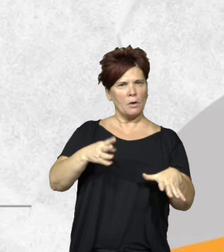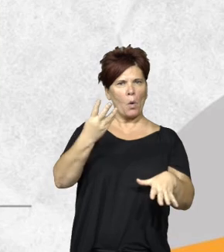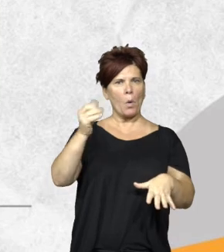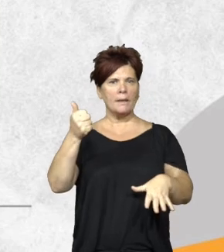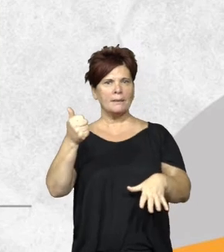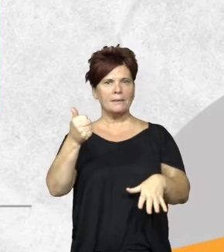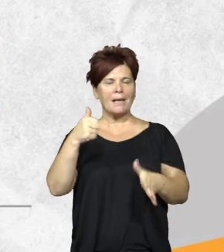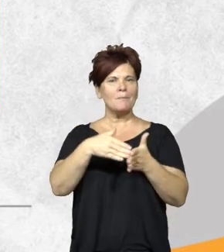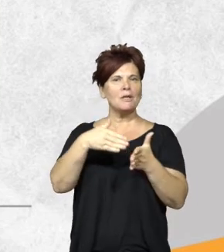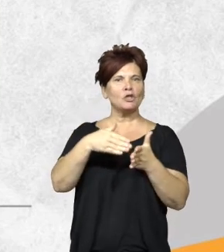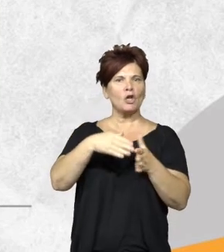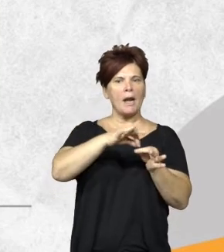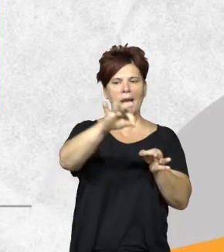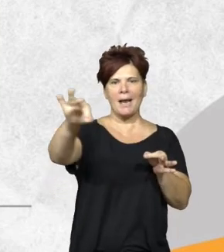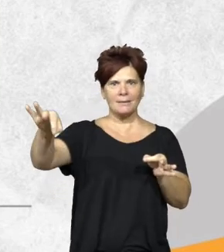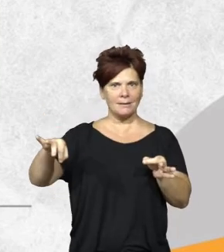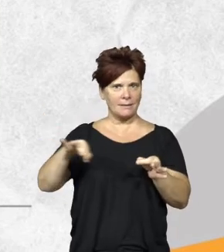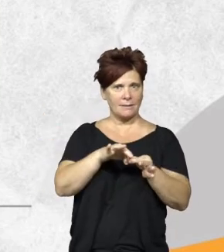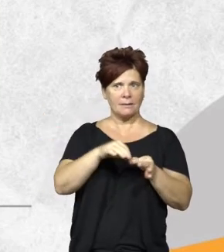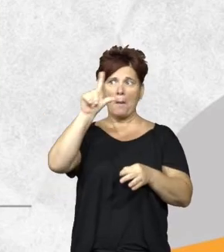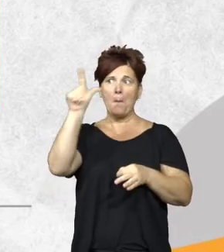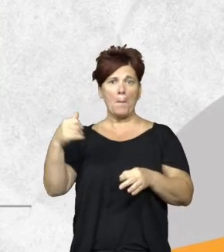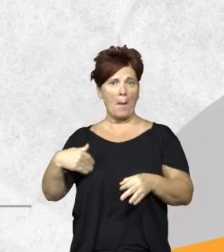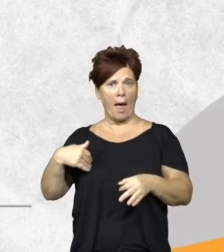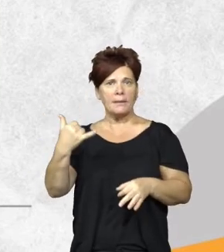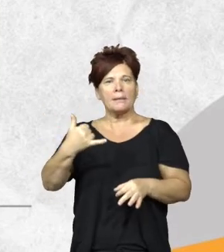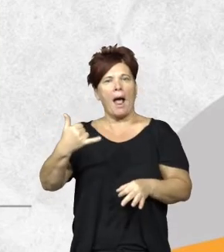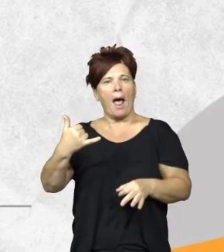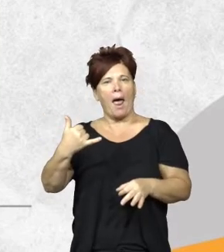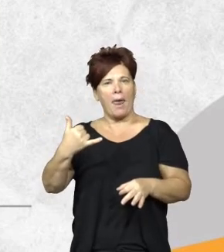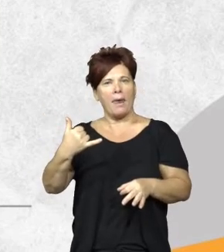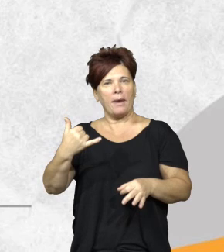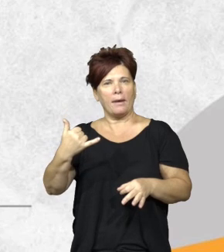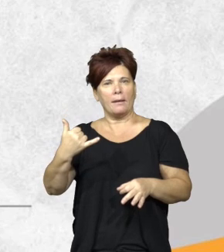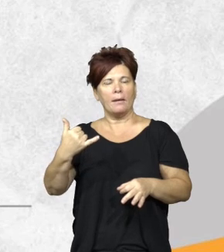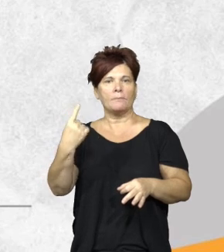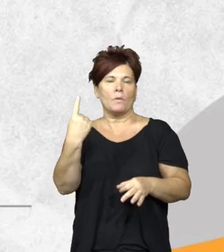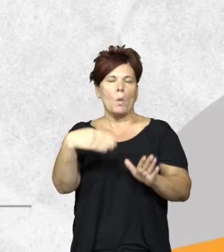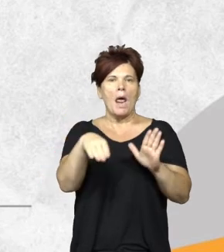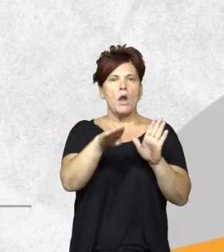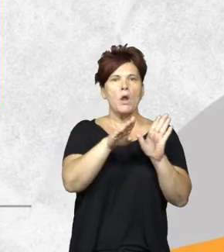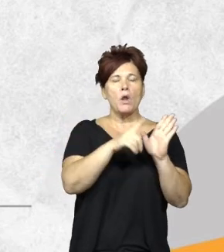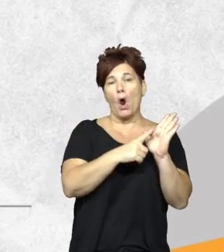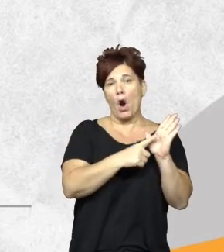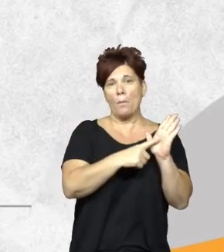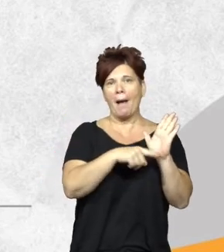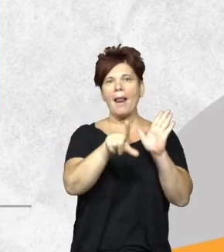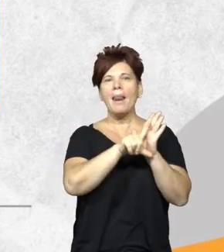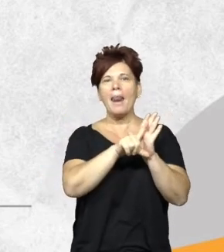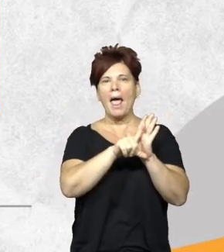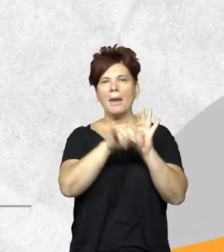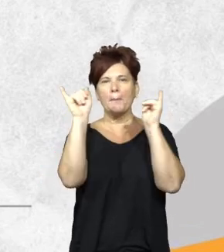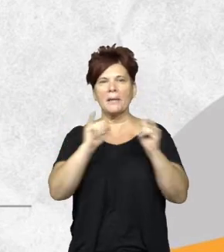millones de hectáreas y que el país cuenta con una norma que es la ley de